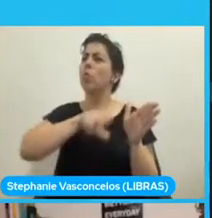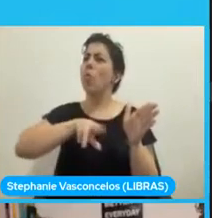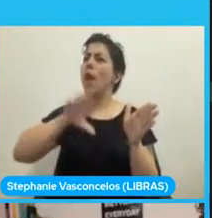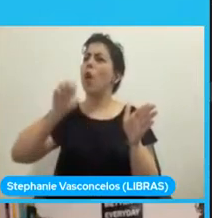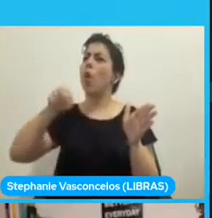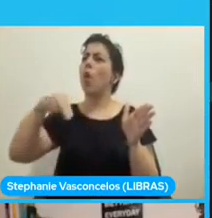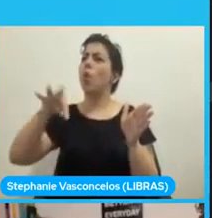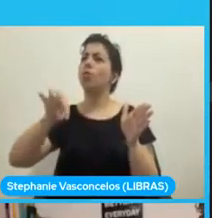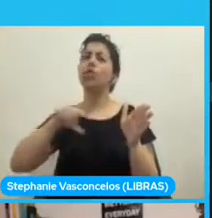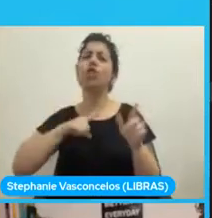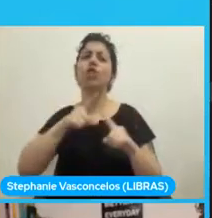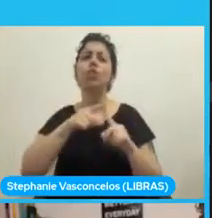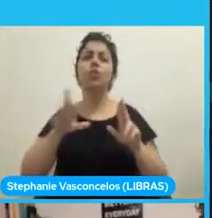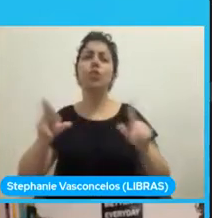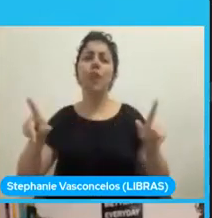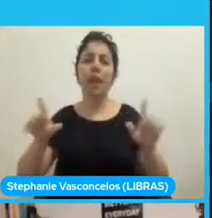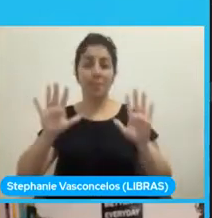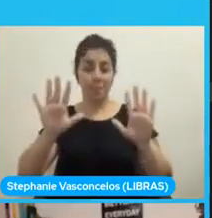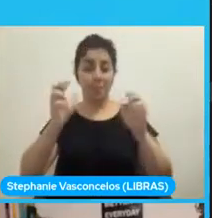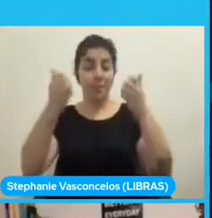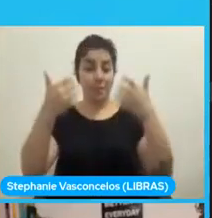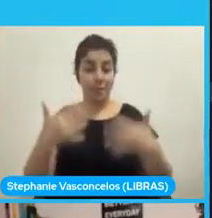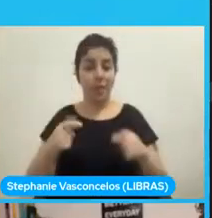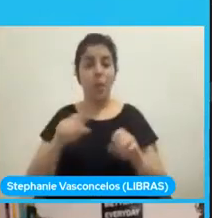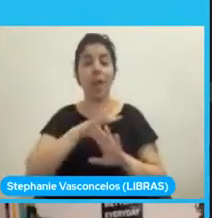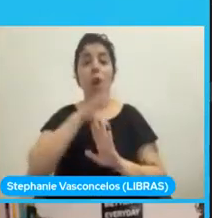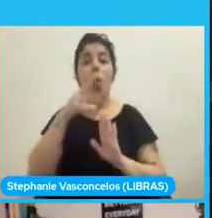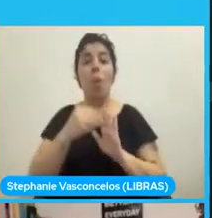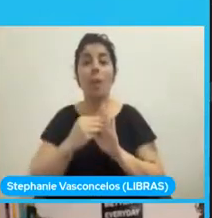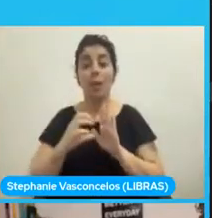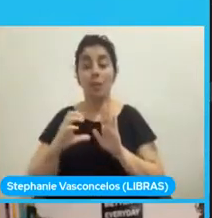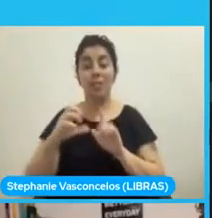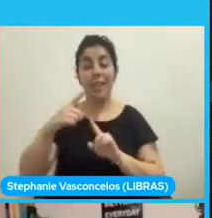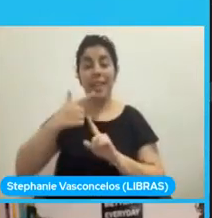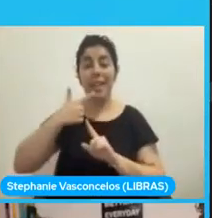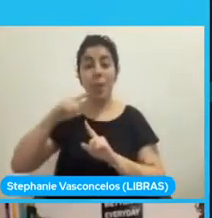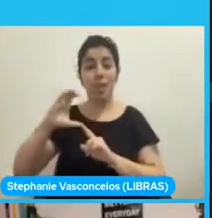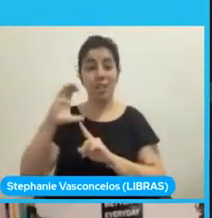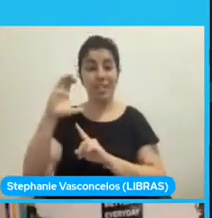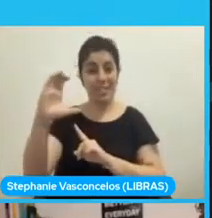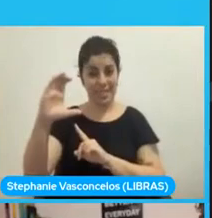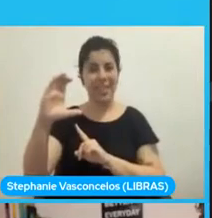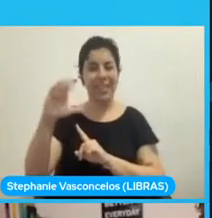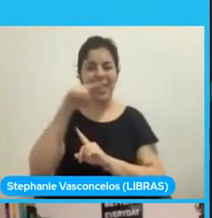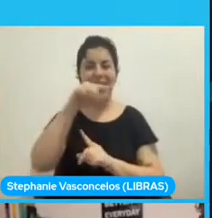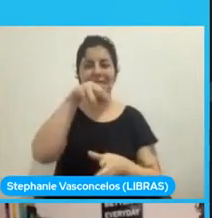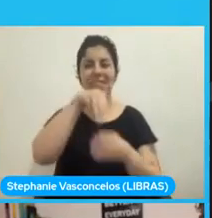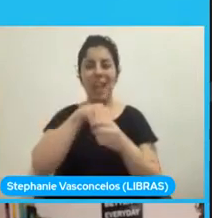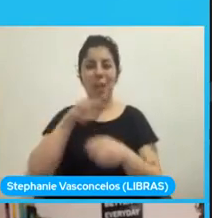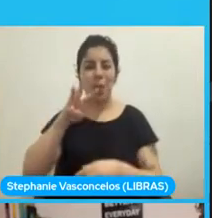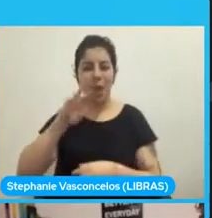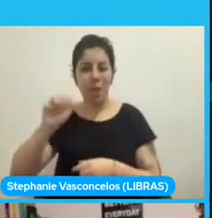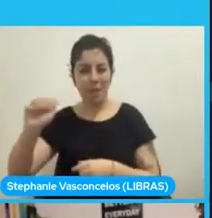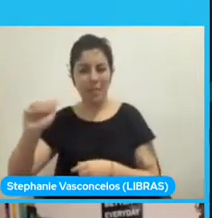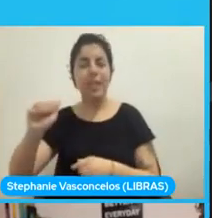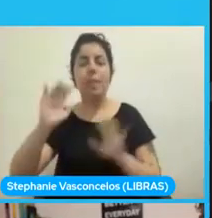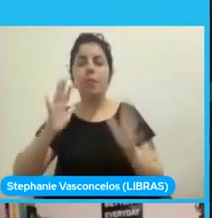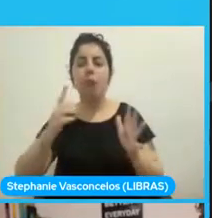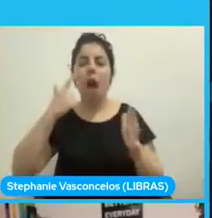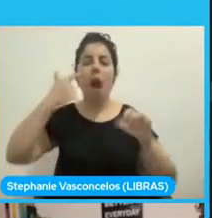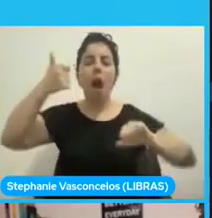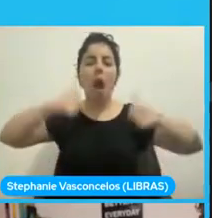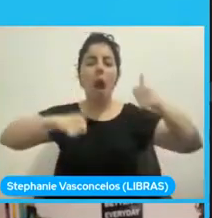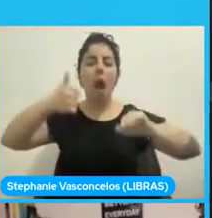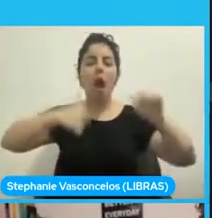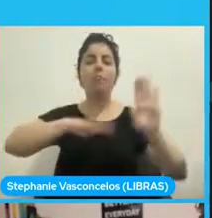qué. Y es que el compilador DC para WebAssembly ya evaluó la función